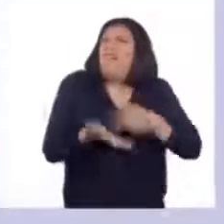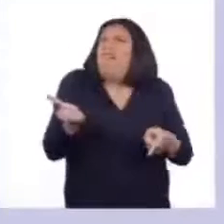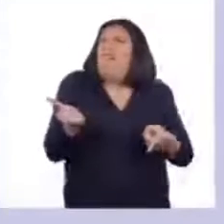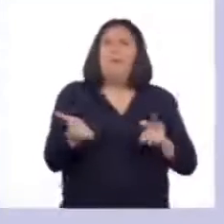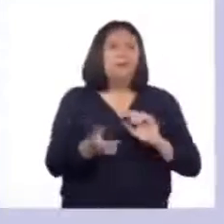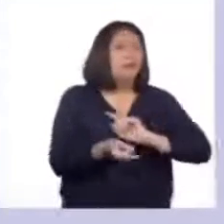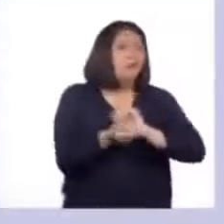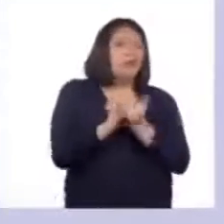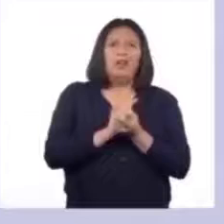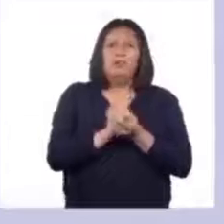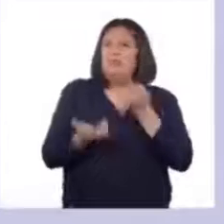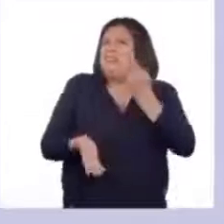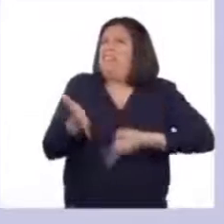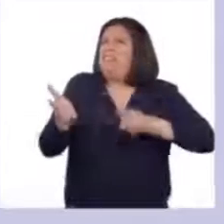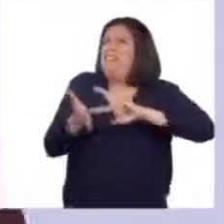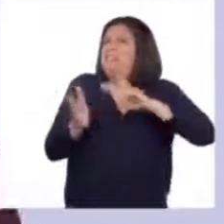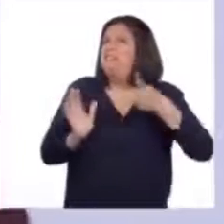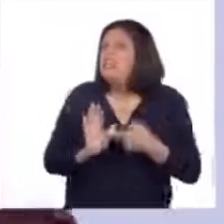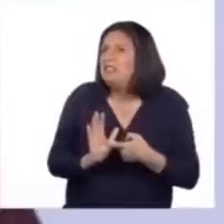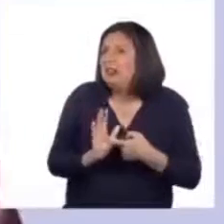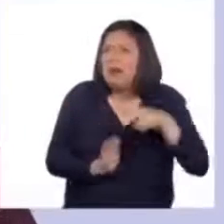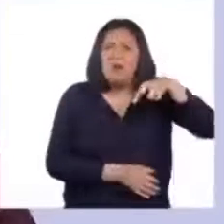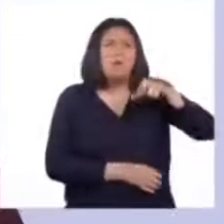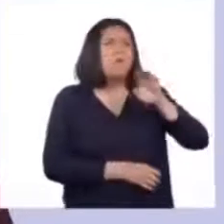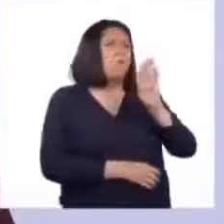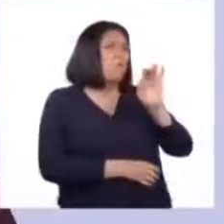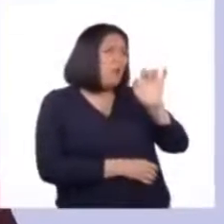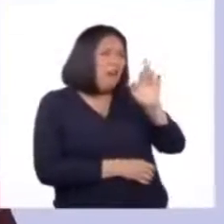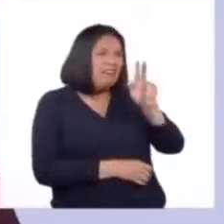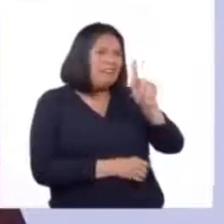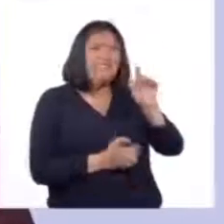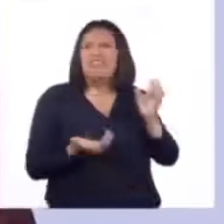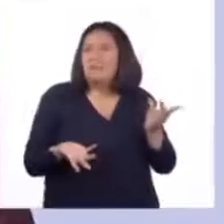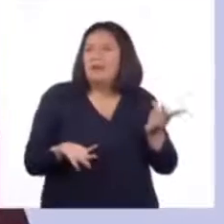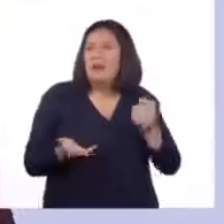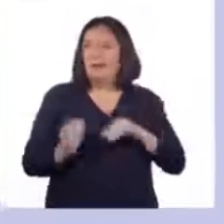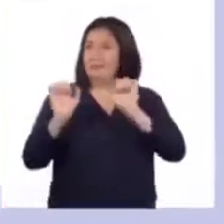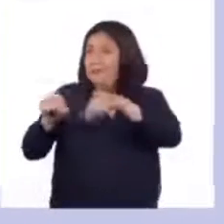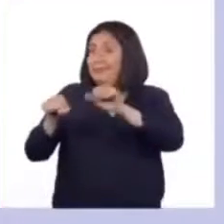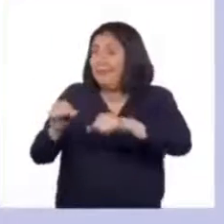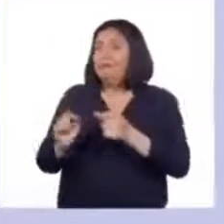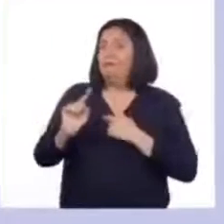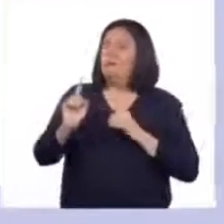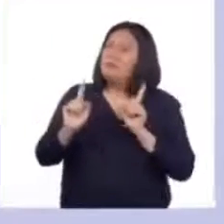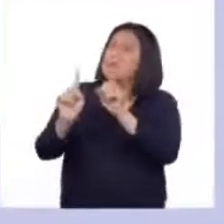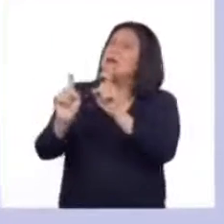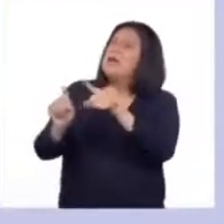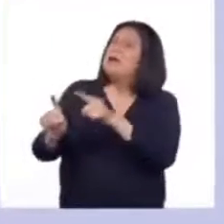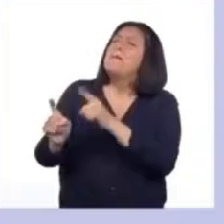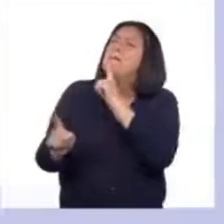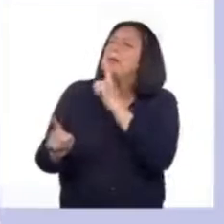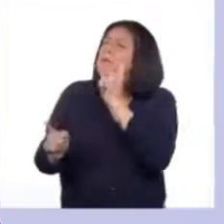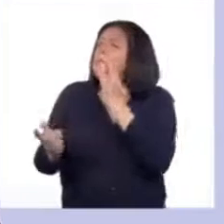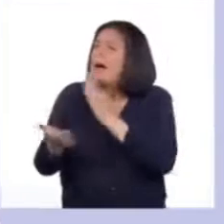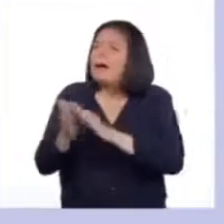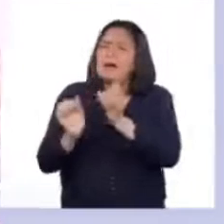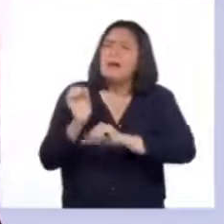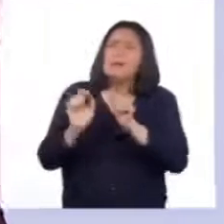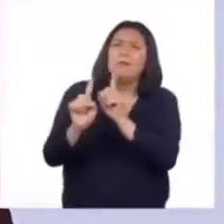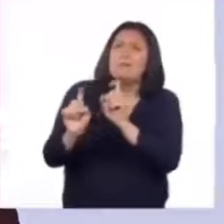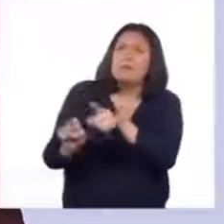y qué es la pubertad exactamente? Pueden preguntárselo también a sus papás, hermanos o algún familiar cercano.